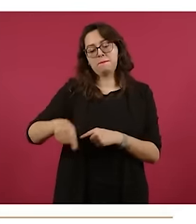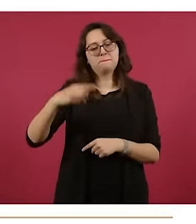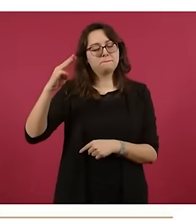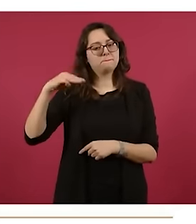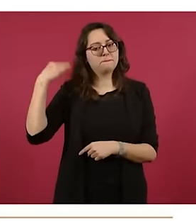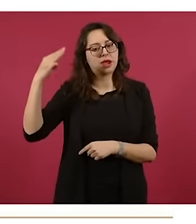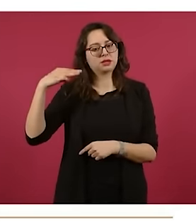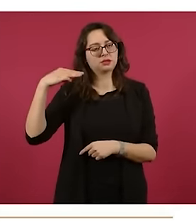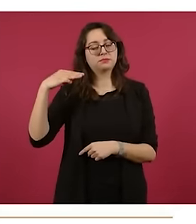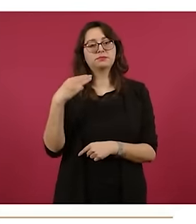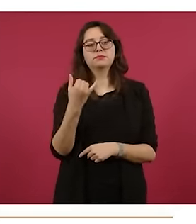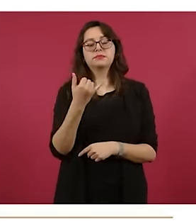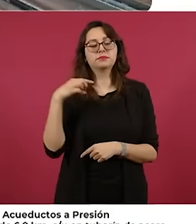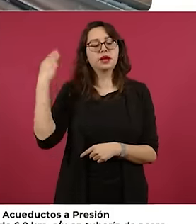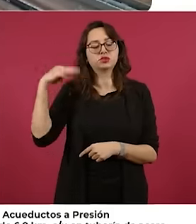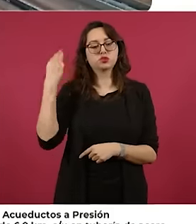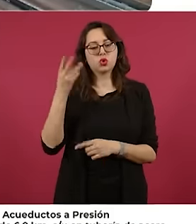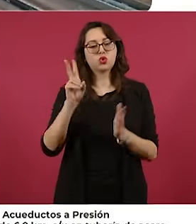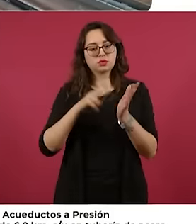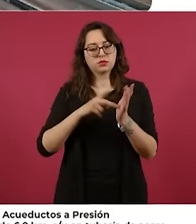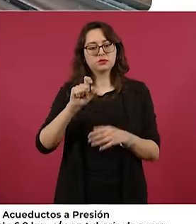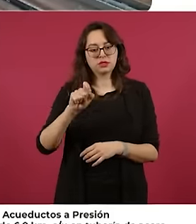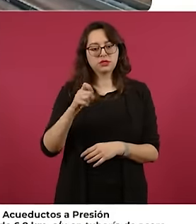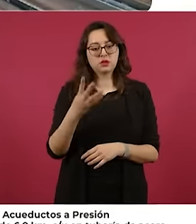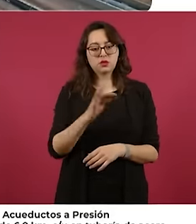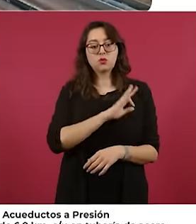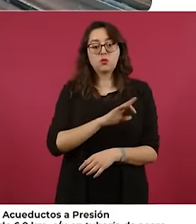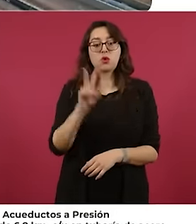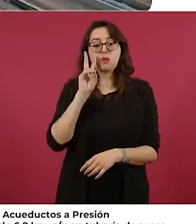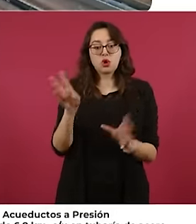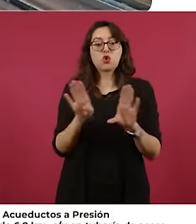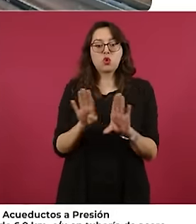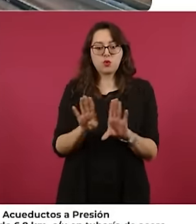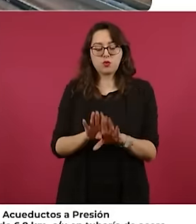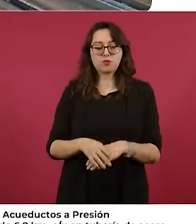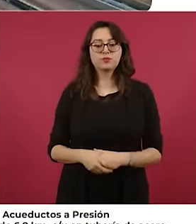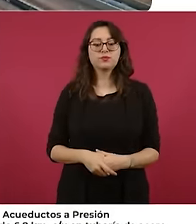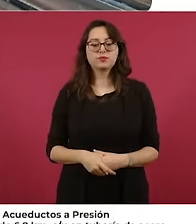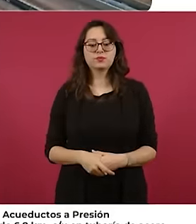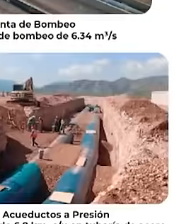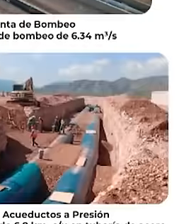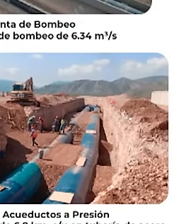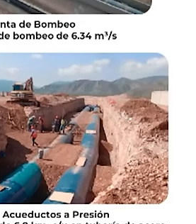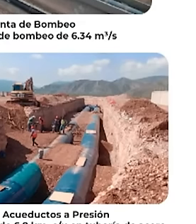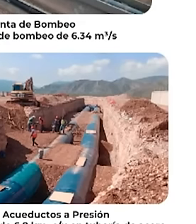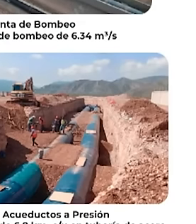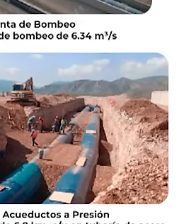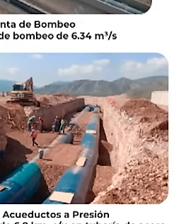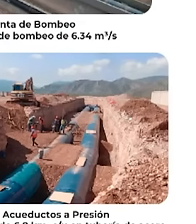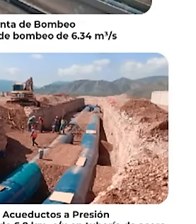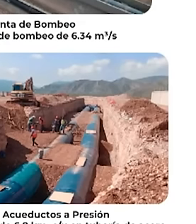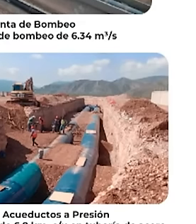Aquí tenemos unas imágenes de los componentes de la obra, del